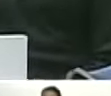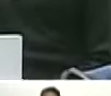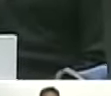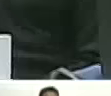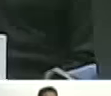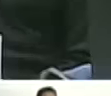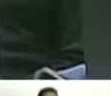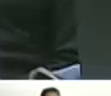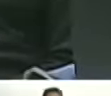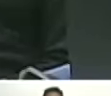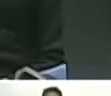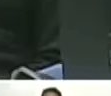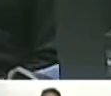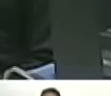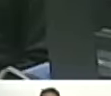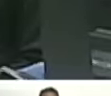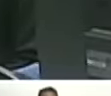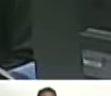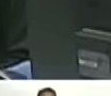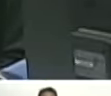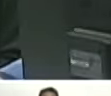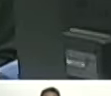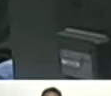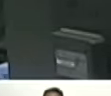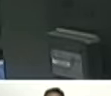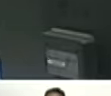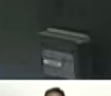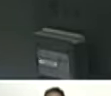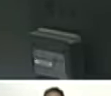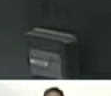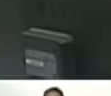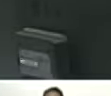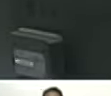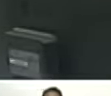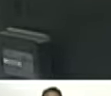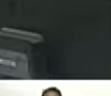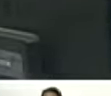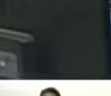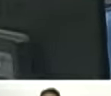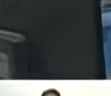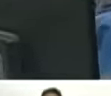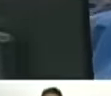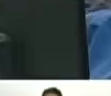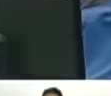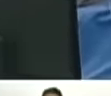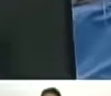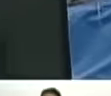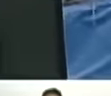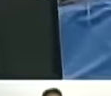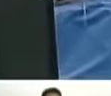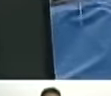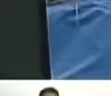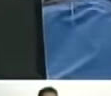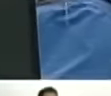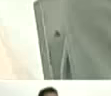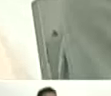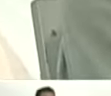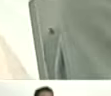causas justas de los pueblos. Y al imperialismo norteamericano, nosotros